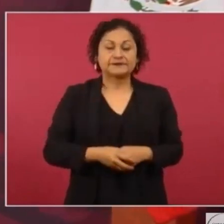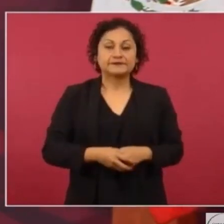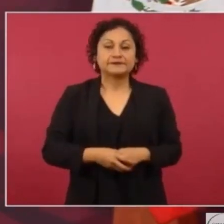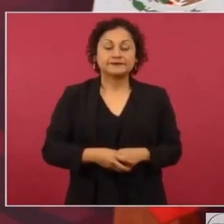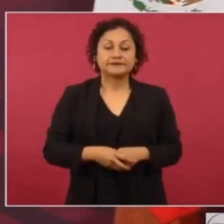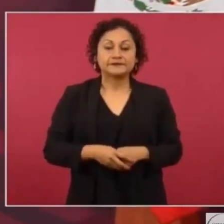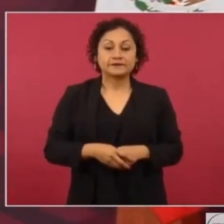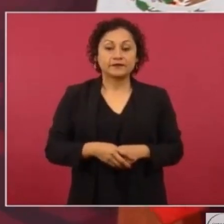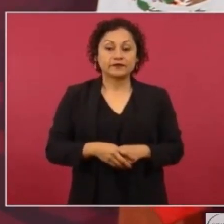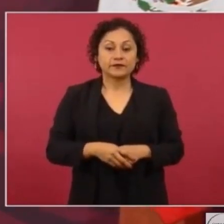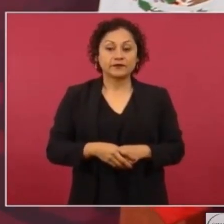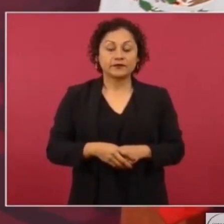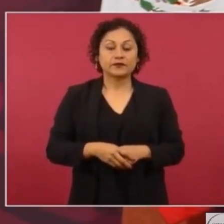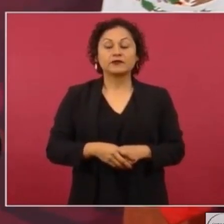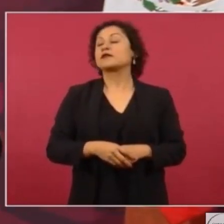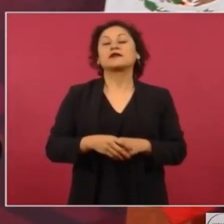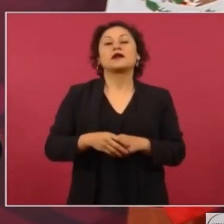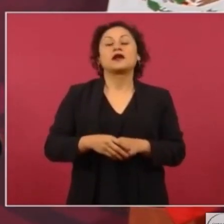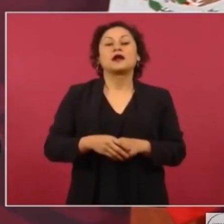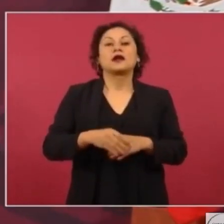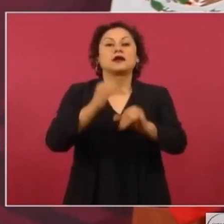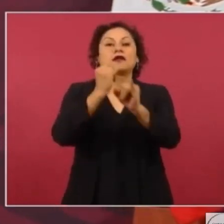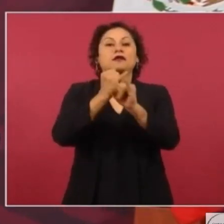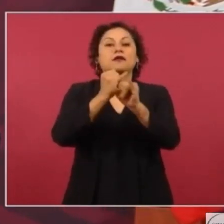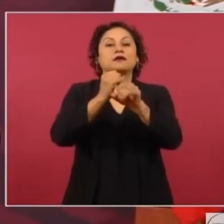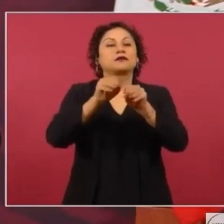un mensaje en las redes